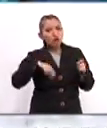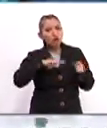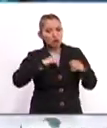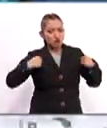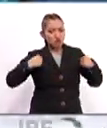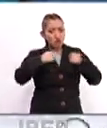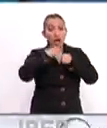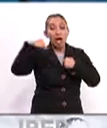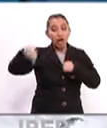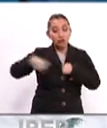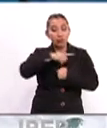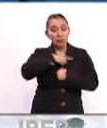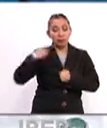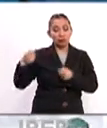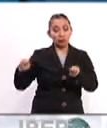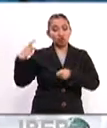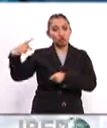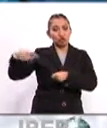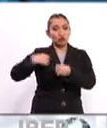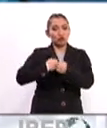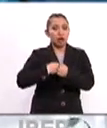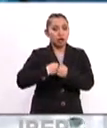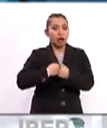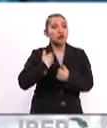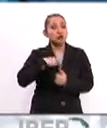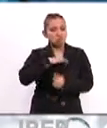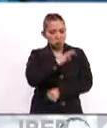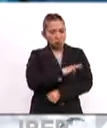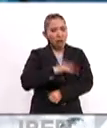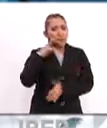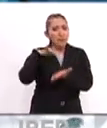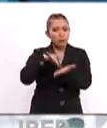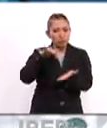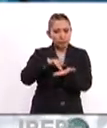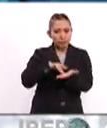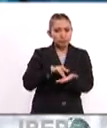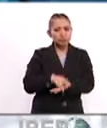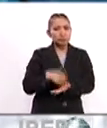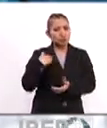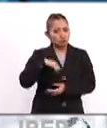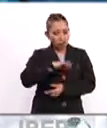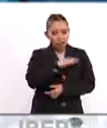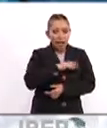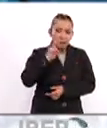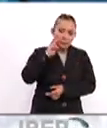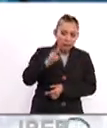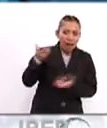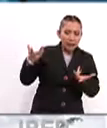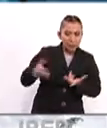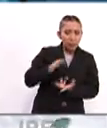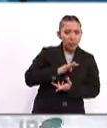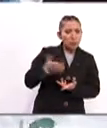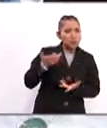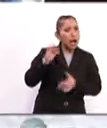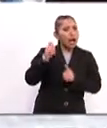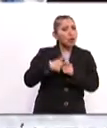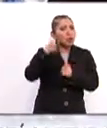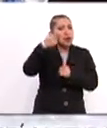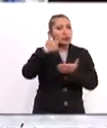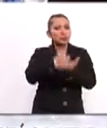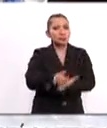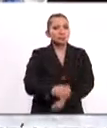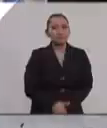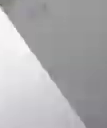frontera y ellos tienen que controlar la suya. Y estamos felices de apoyarlos. Estamos felices de hacer lo que podamos hacer para